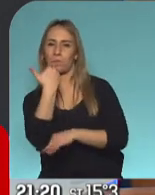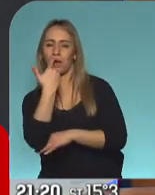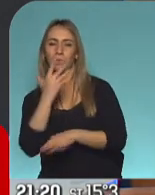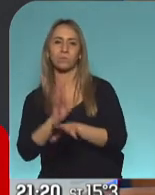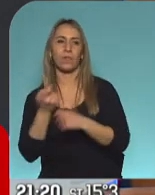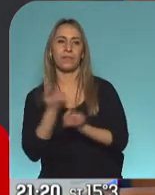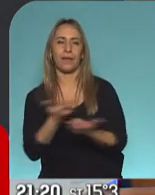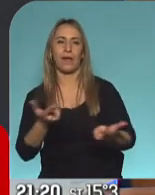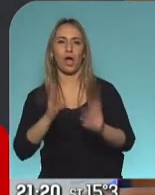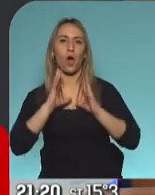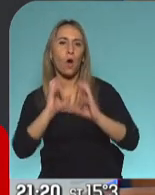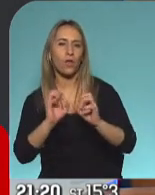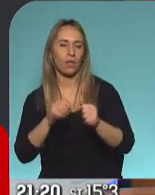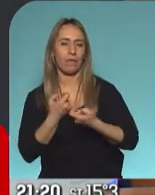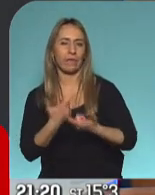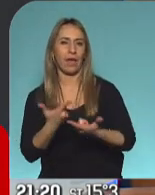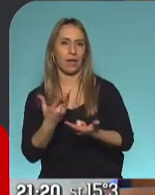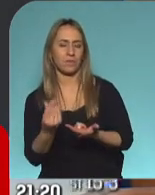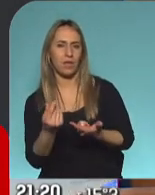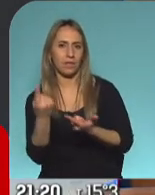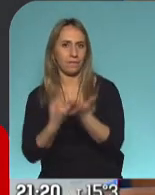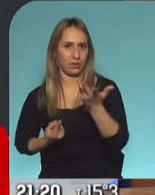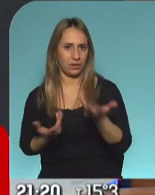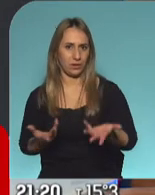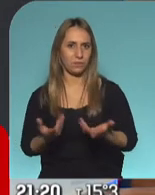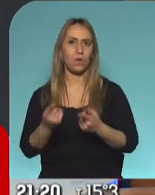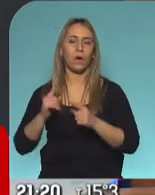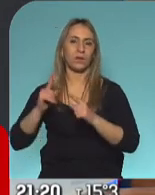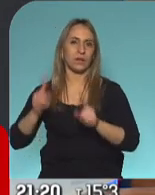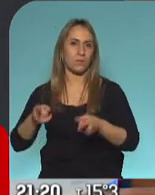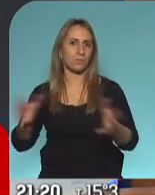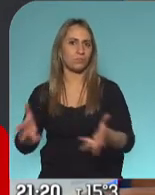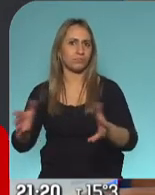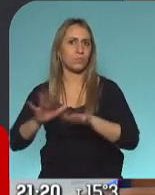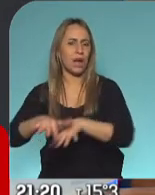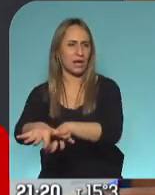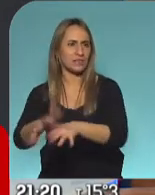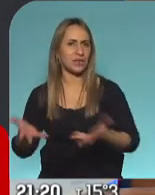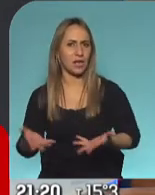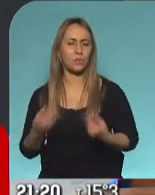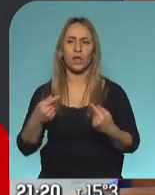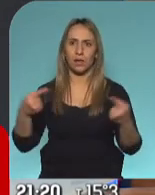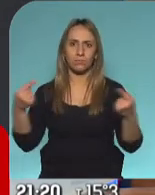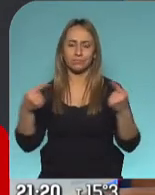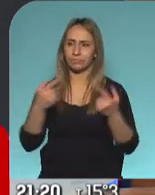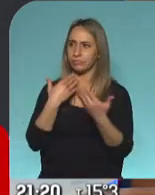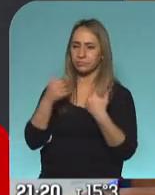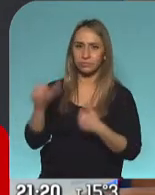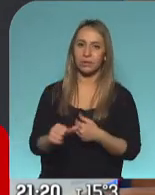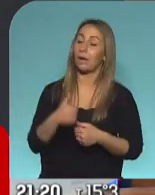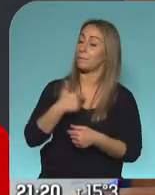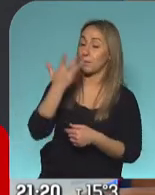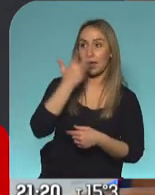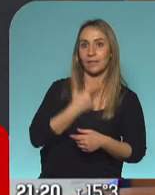o incluso en las calles, o en los móviles, que se han hecho, con estas marchas. excelente pregunta, me encantaría, me encantaría la gran